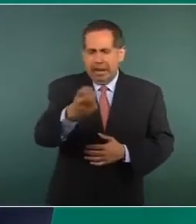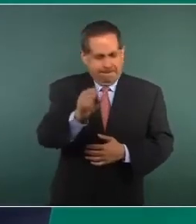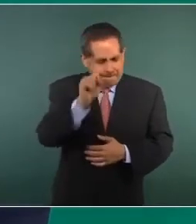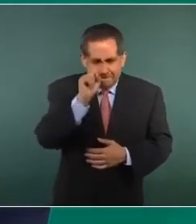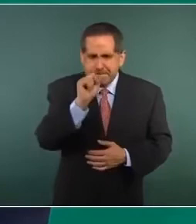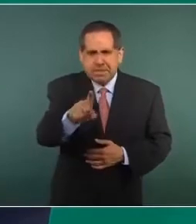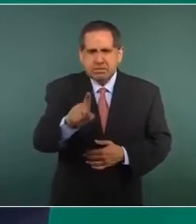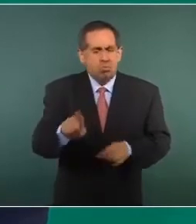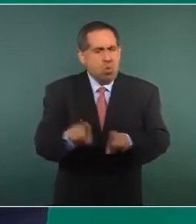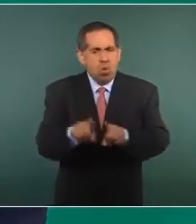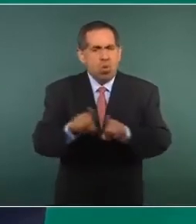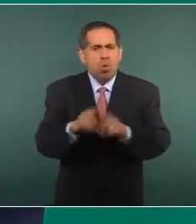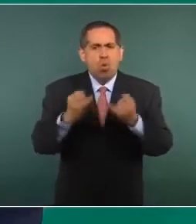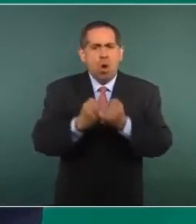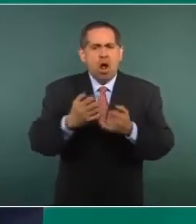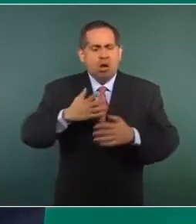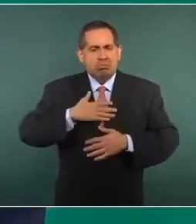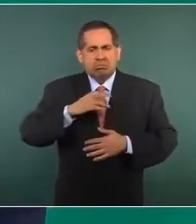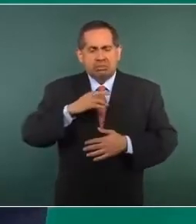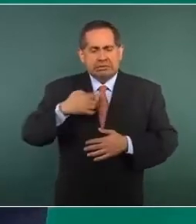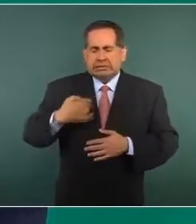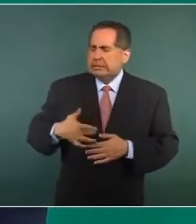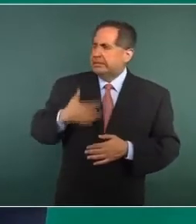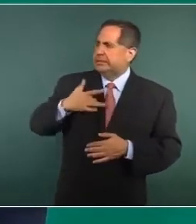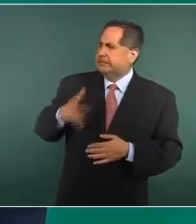es lo que me inspira.